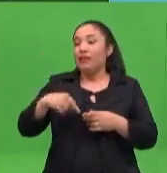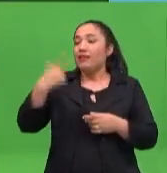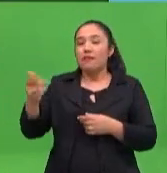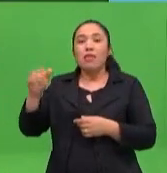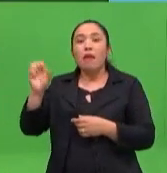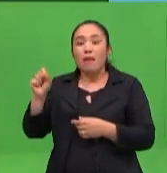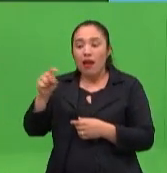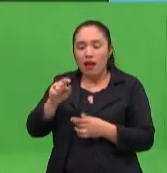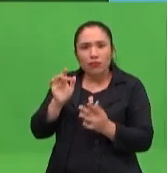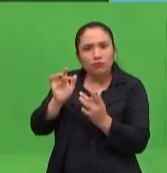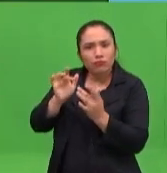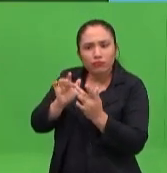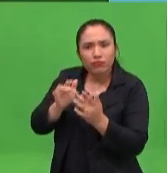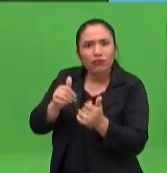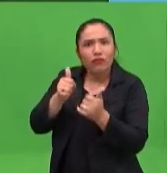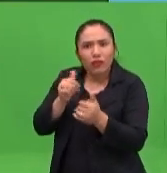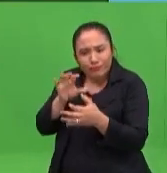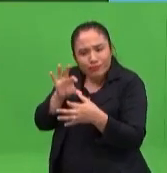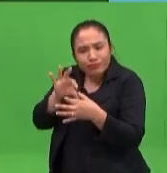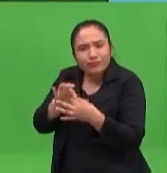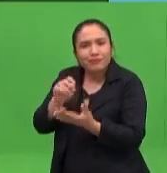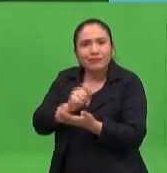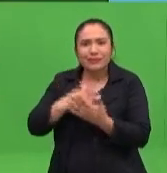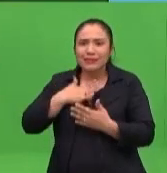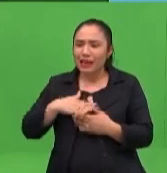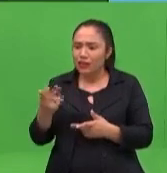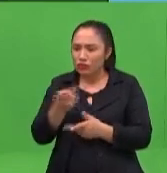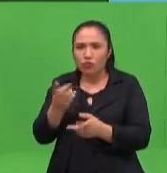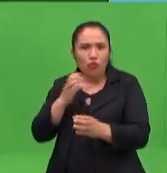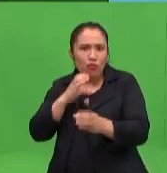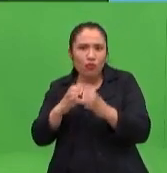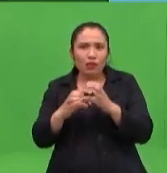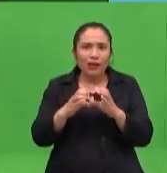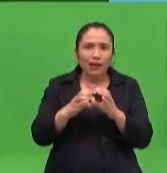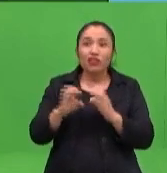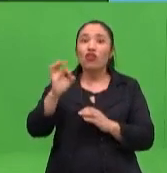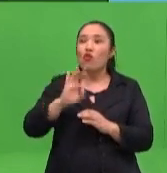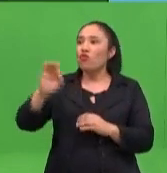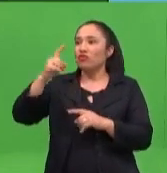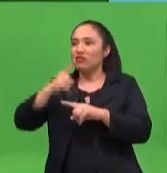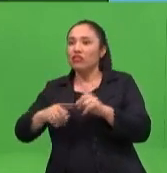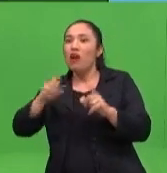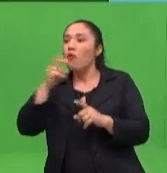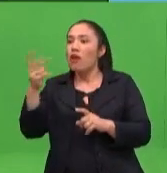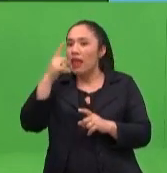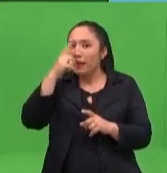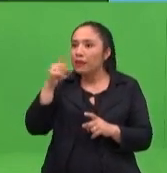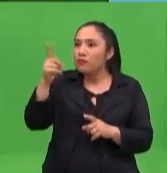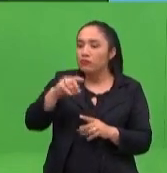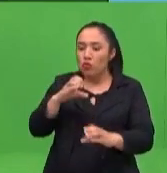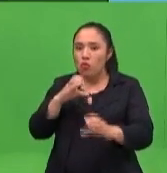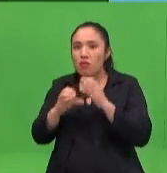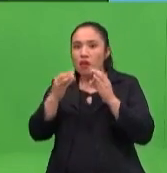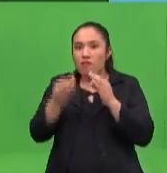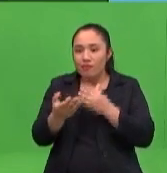Entonces, eso también tenemos que identificar como para que realmente podamos generar, o sea, si realmente queremos generar